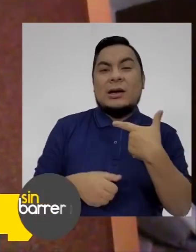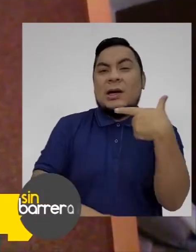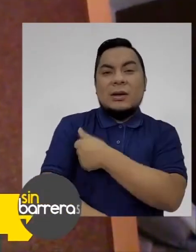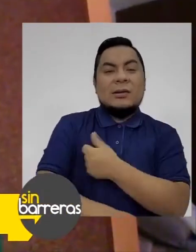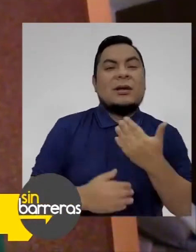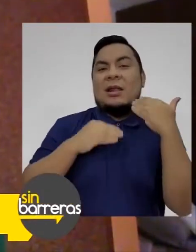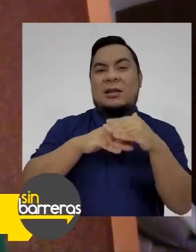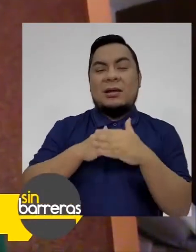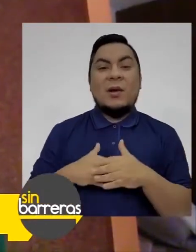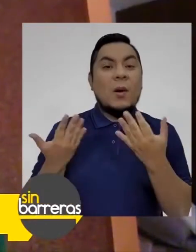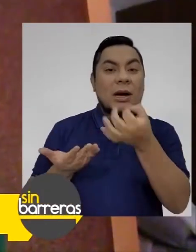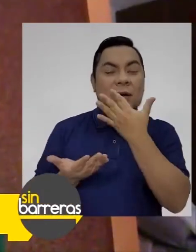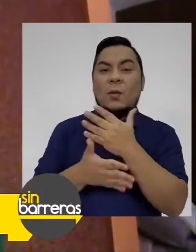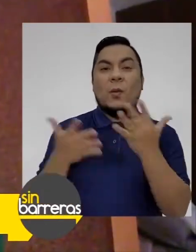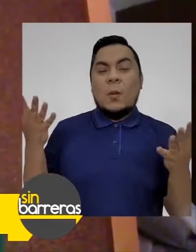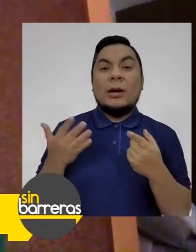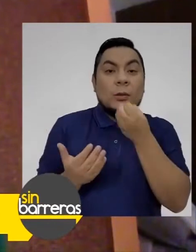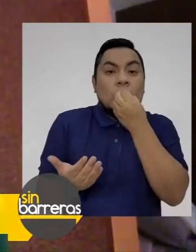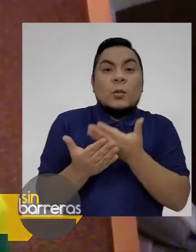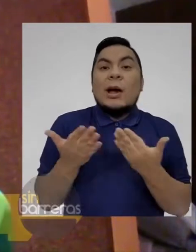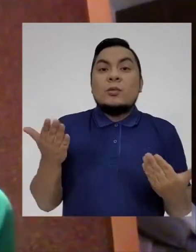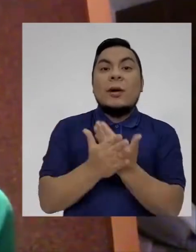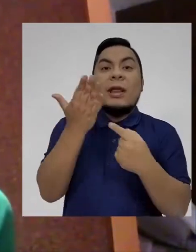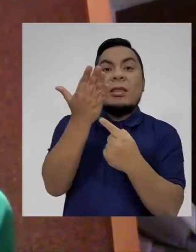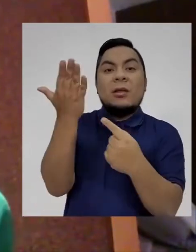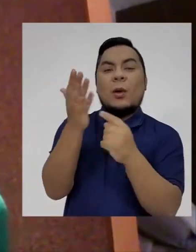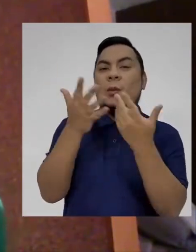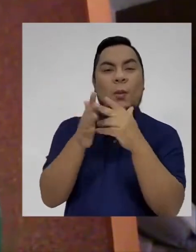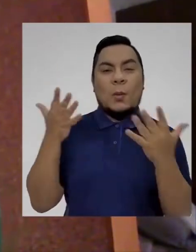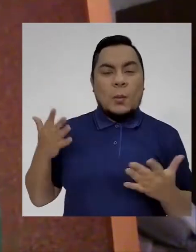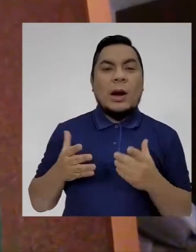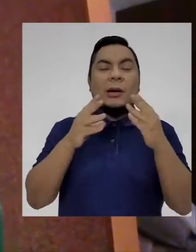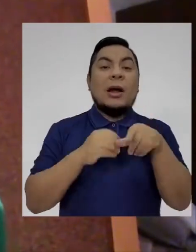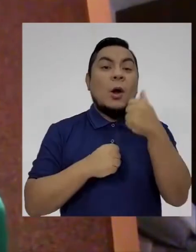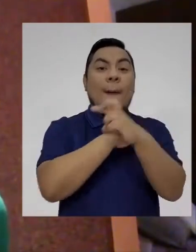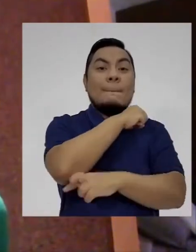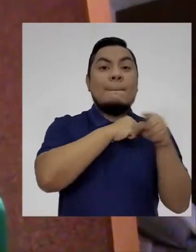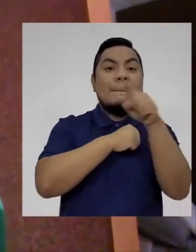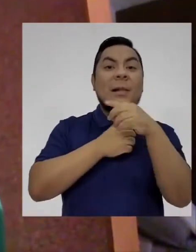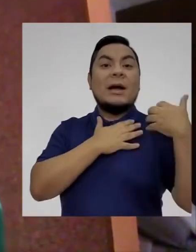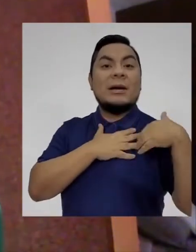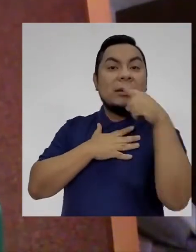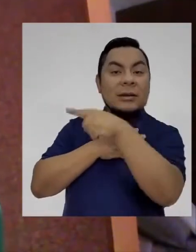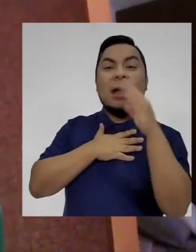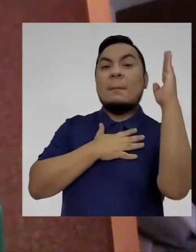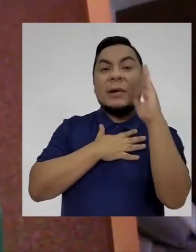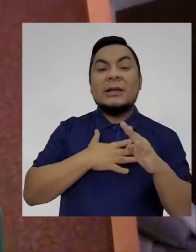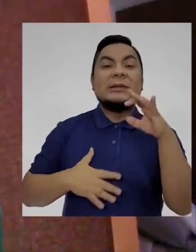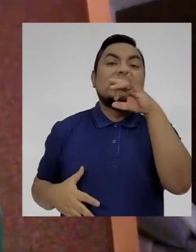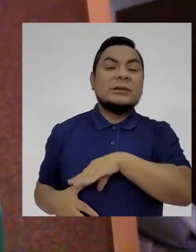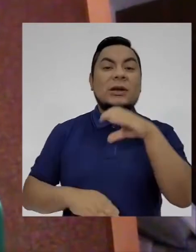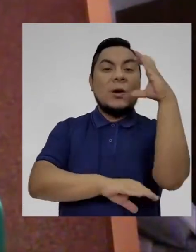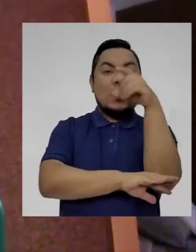restringido, no hay acceso a medicamentos de nuevas tecnologías, cuando en los países vecinos como Argentina, Brasil,